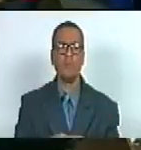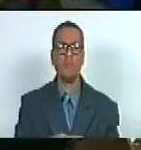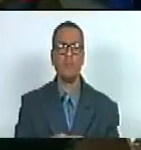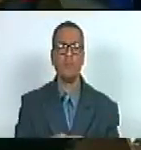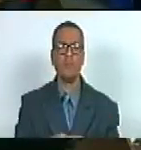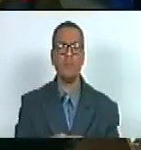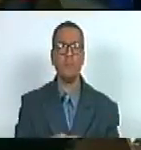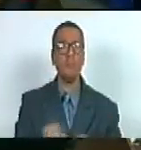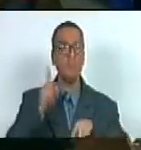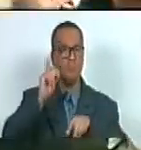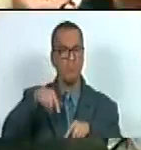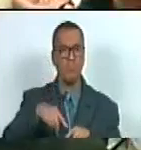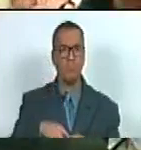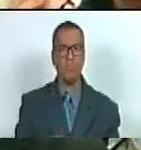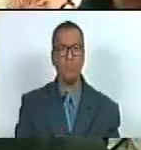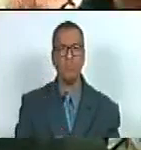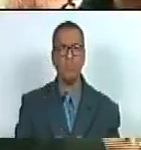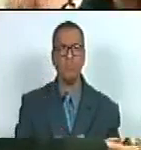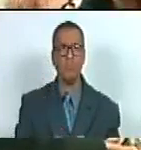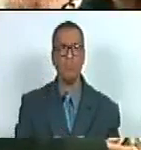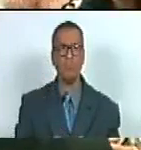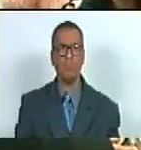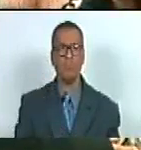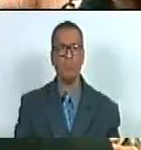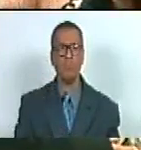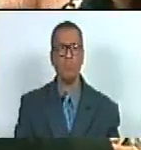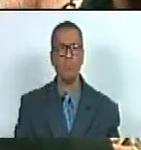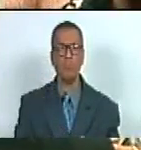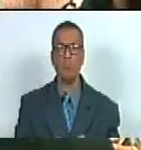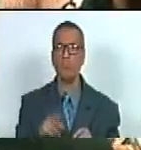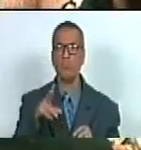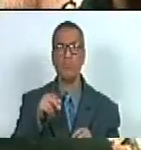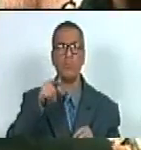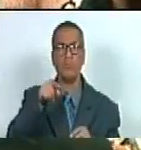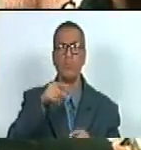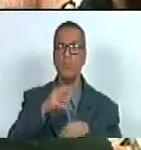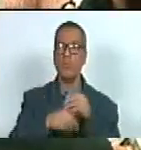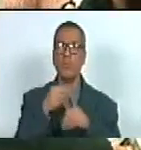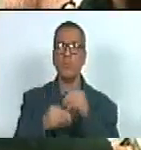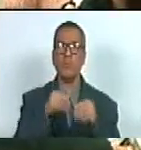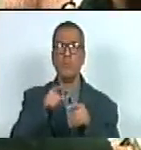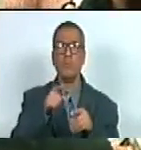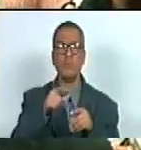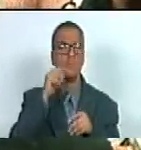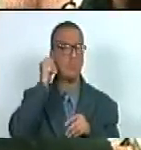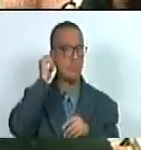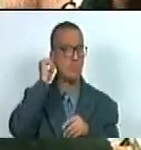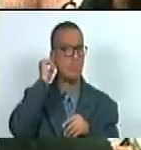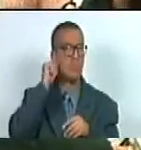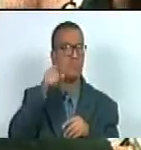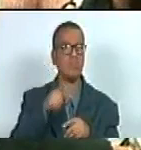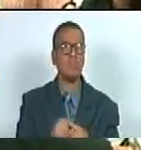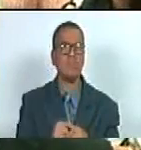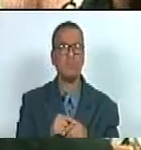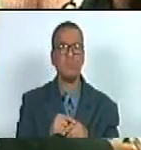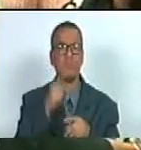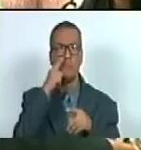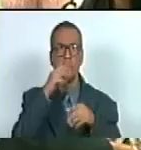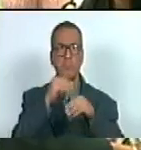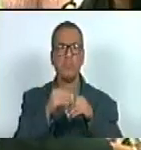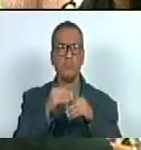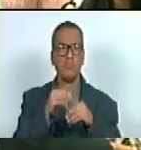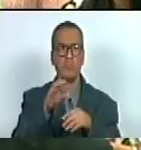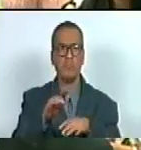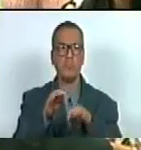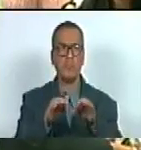pero además no es suficiente con lo que hizo con las mujeres con las mujeres de clase porque es no